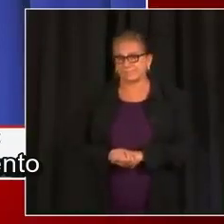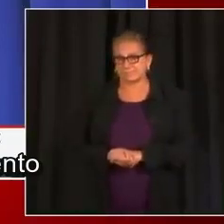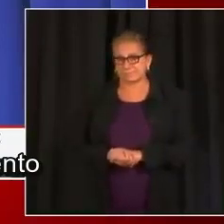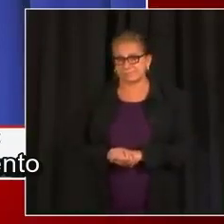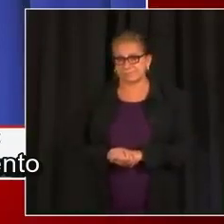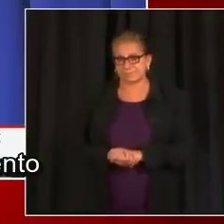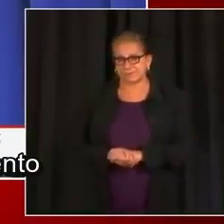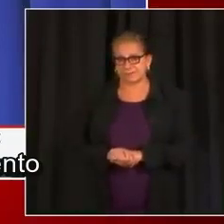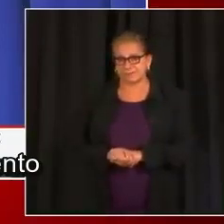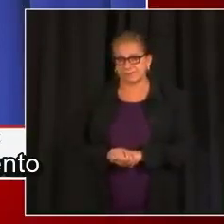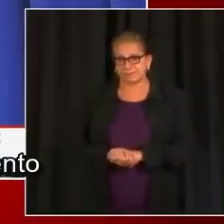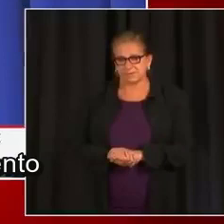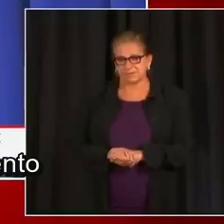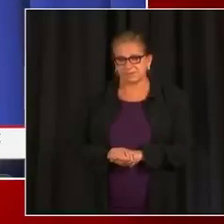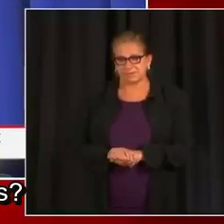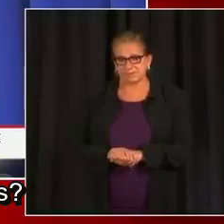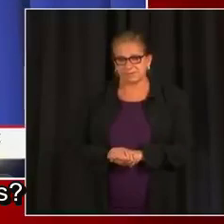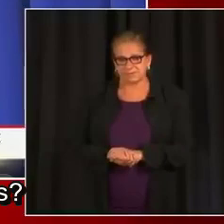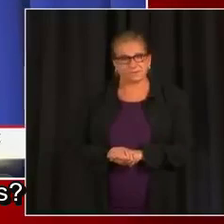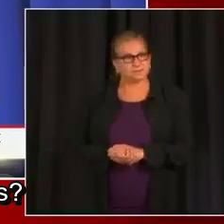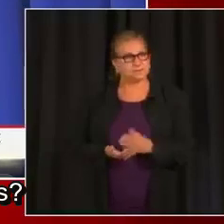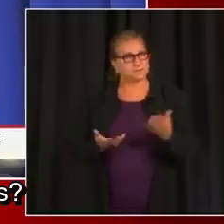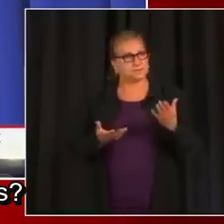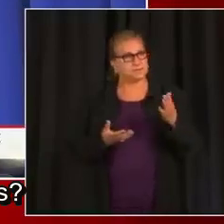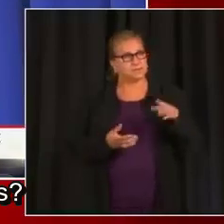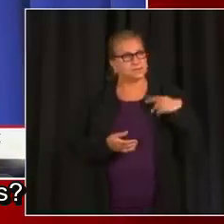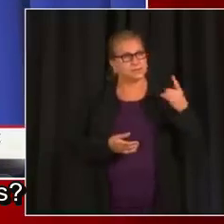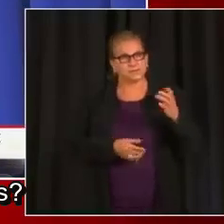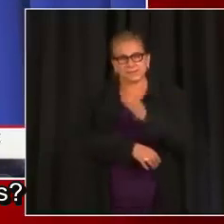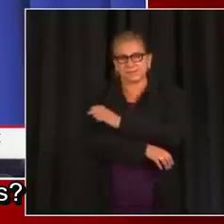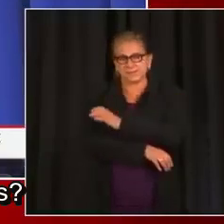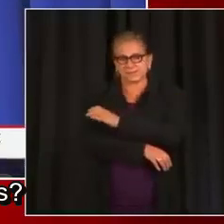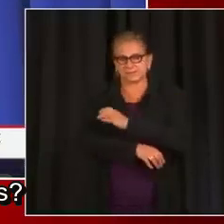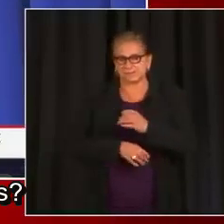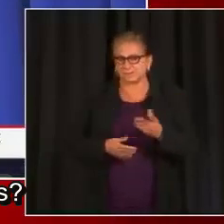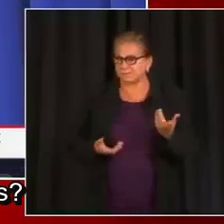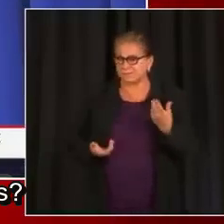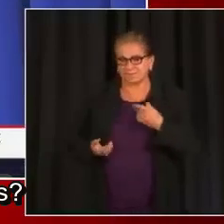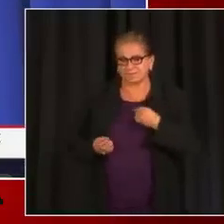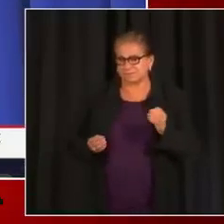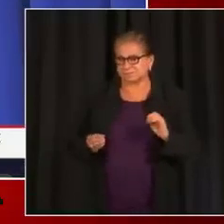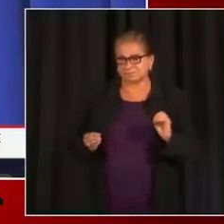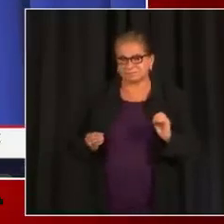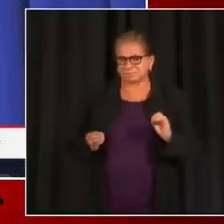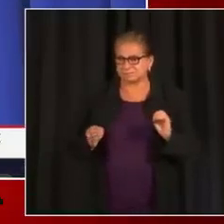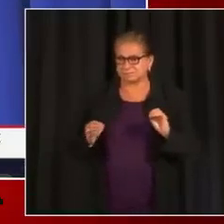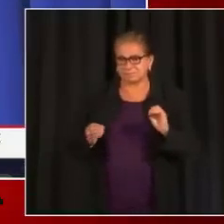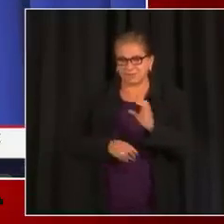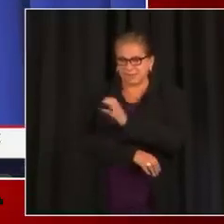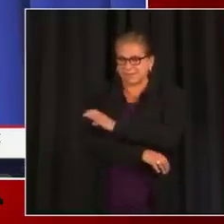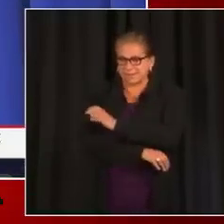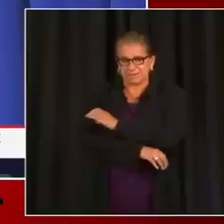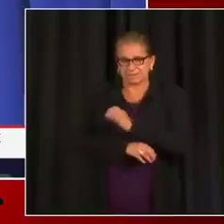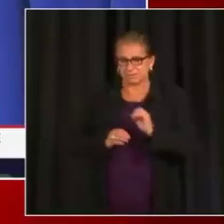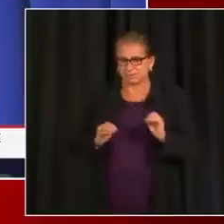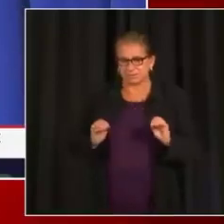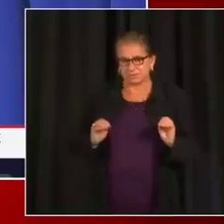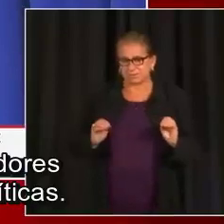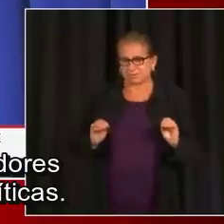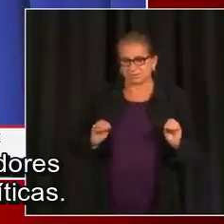en sus servicios. ¿Y cuál es la política para los proveedores privados? El distrito no opera clínicas.